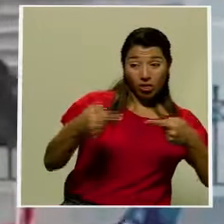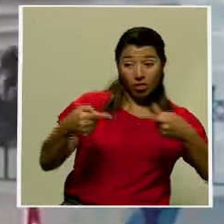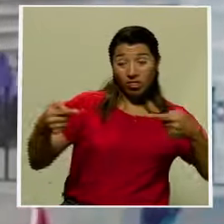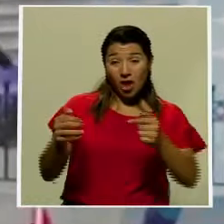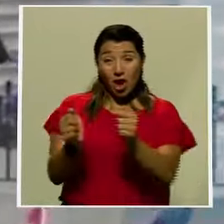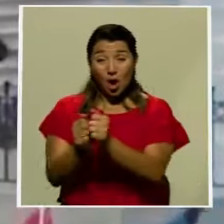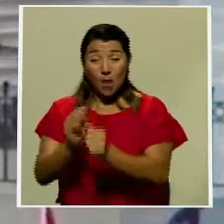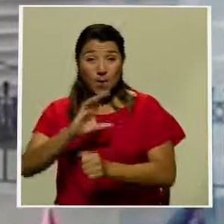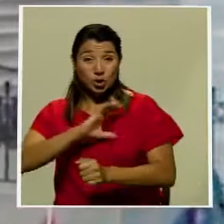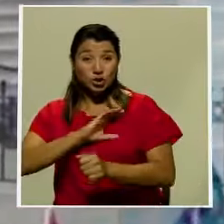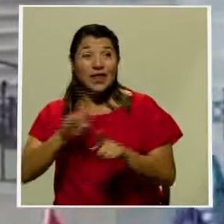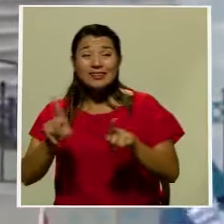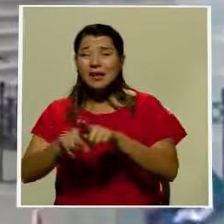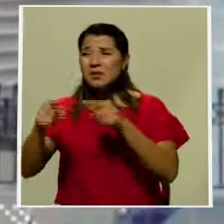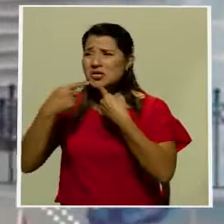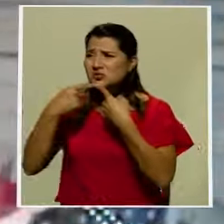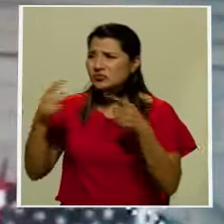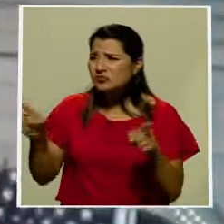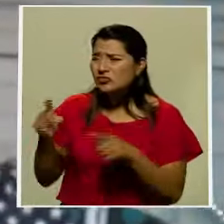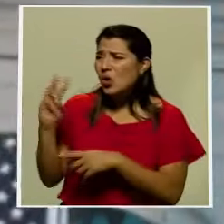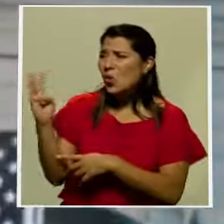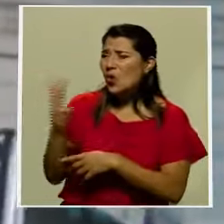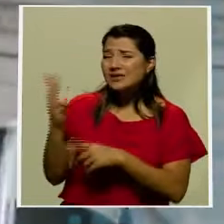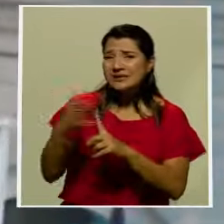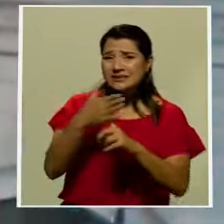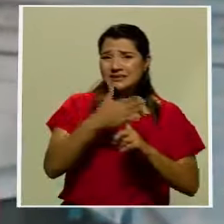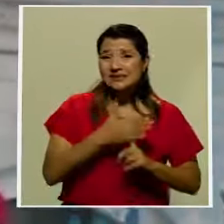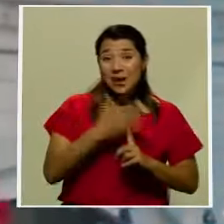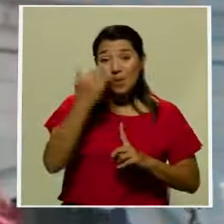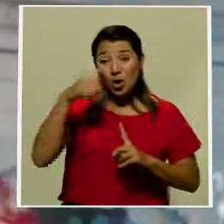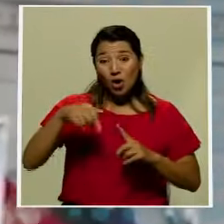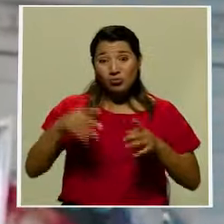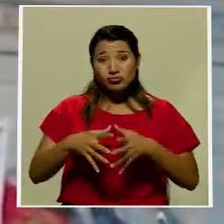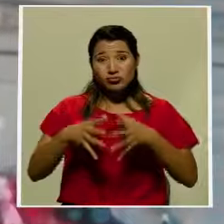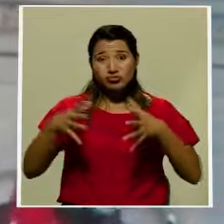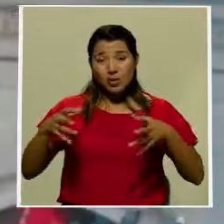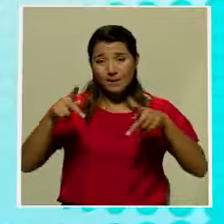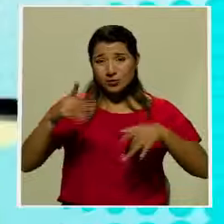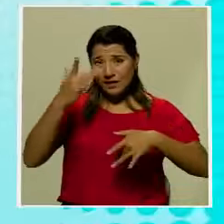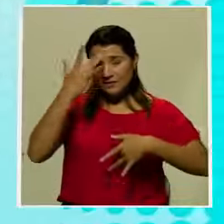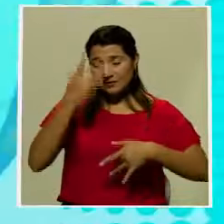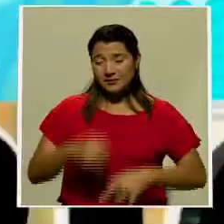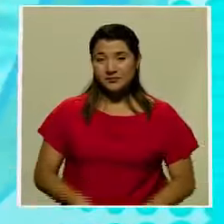declararon toque de queda en Washington tras los disturbios registrados esta tarde en el Capitolio